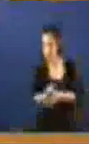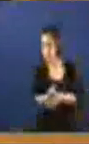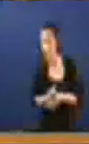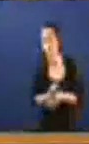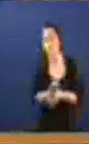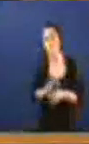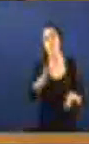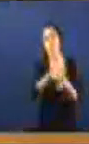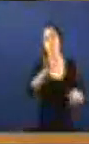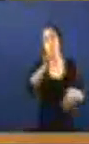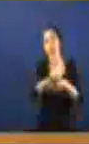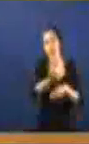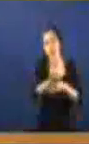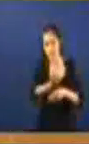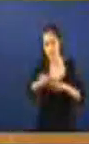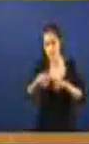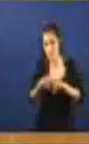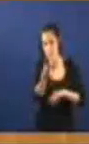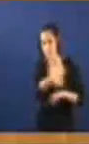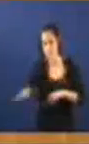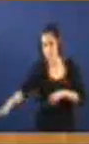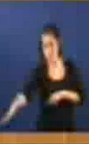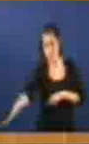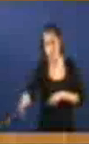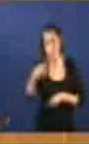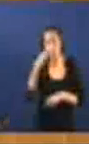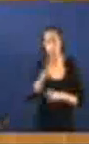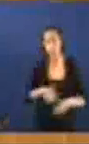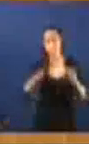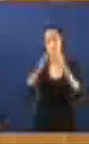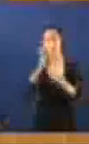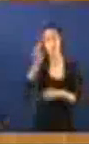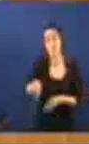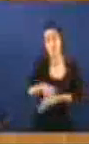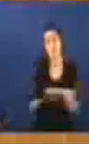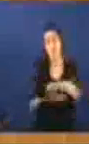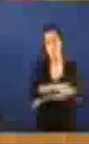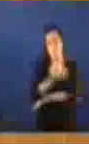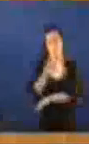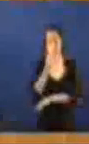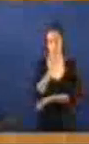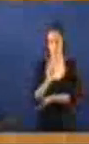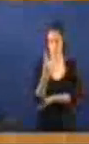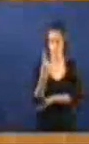engaños Etcétera Se non falo As mortes Que fosen Os gobernos Para empezar O goberno Do estado